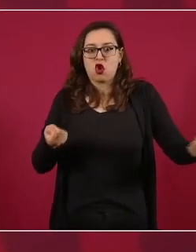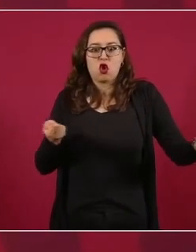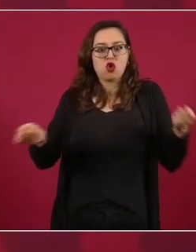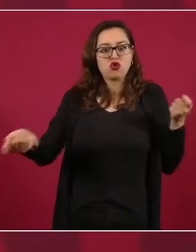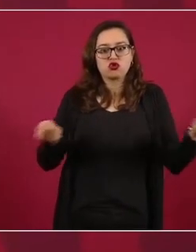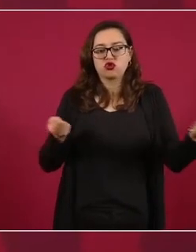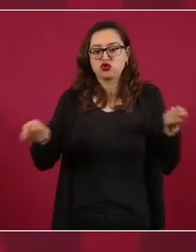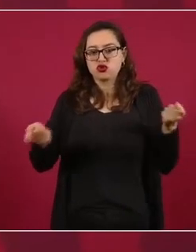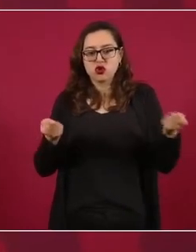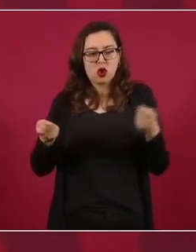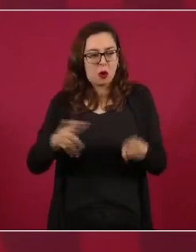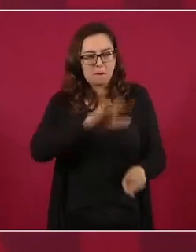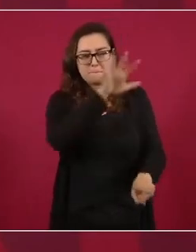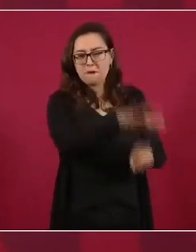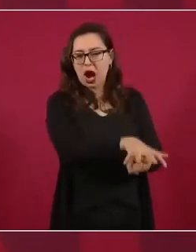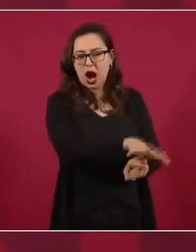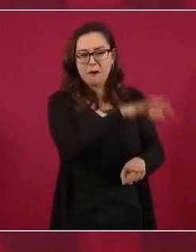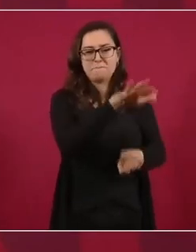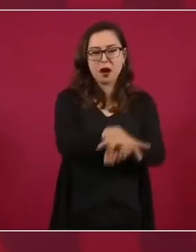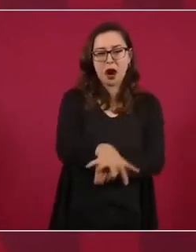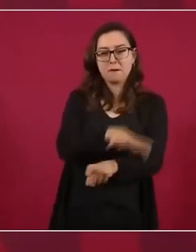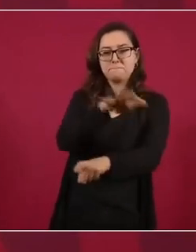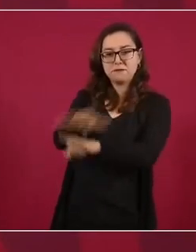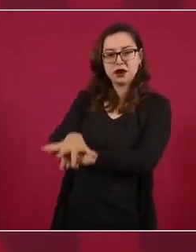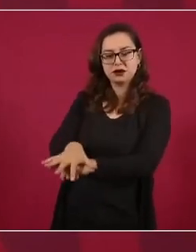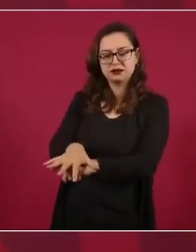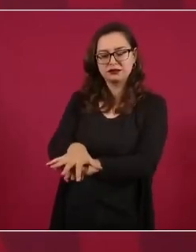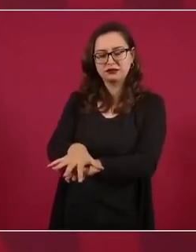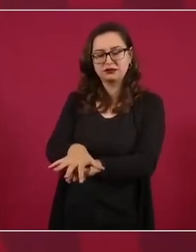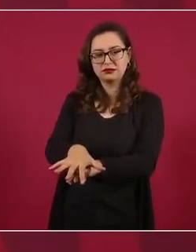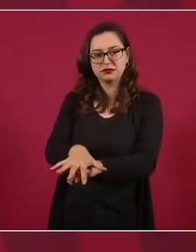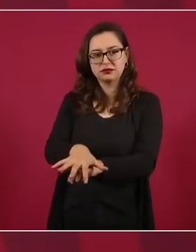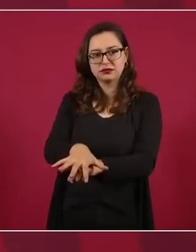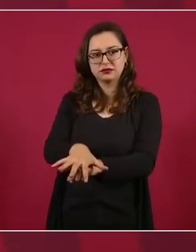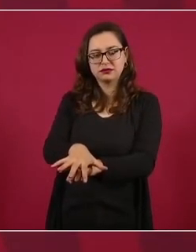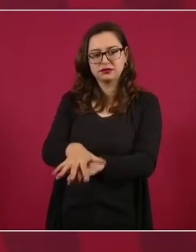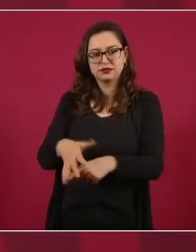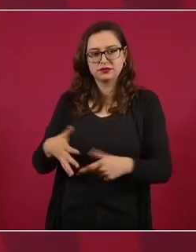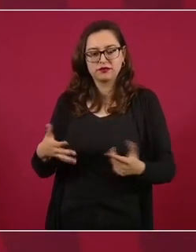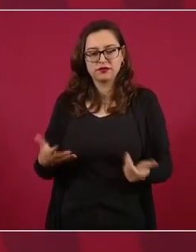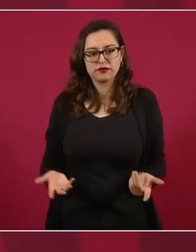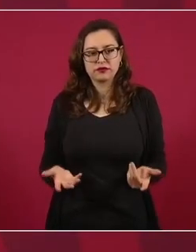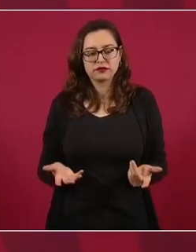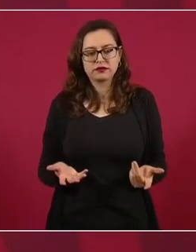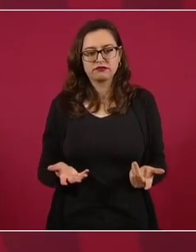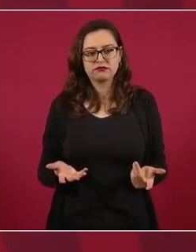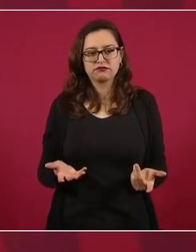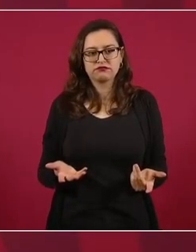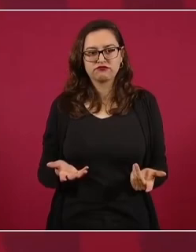o establecer un régimen